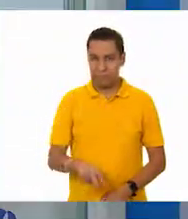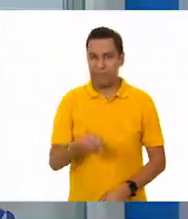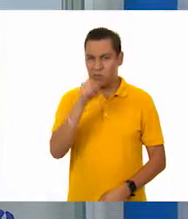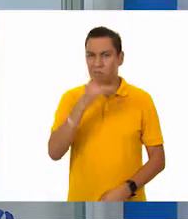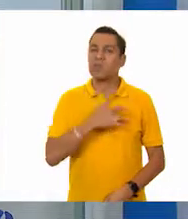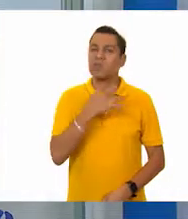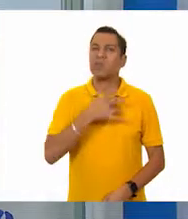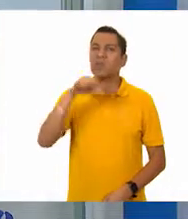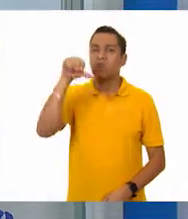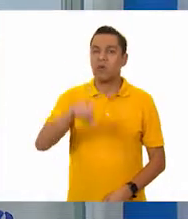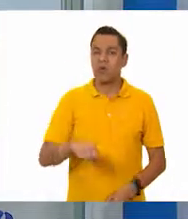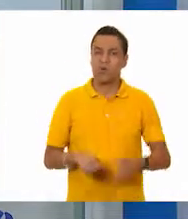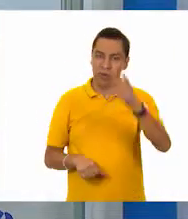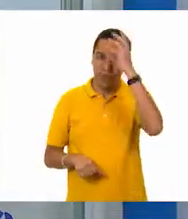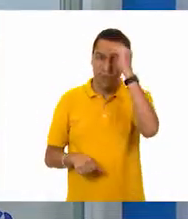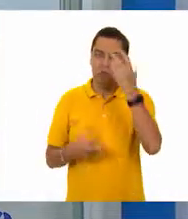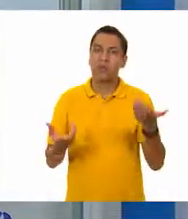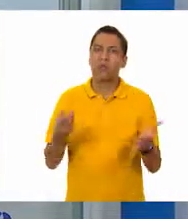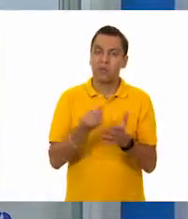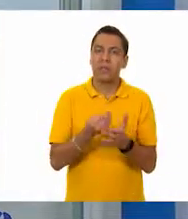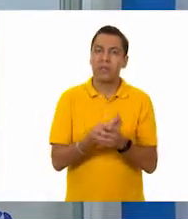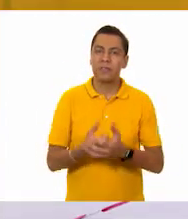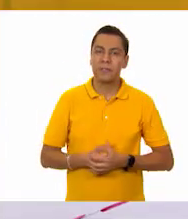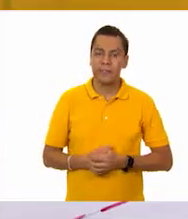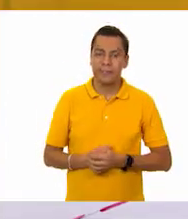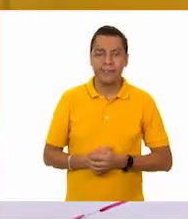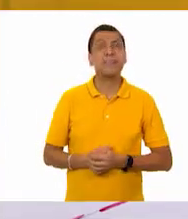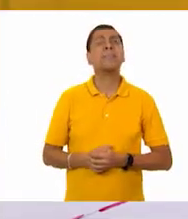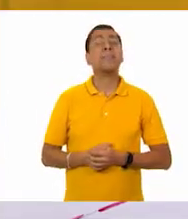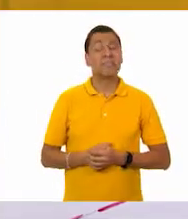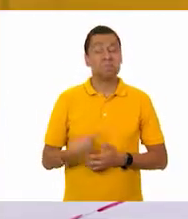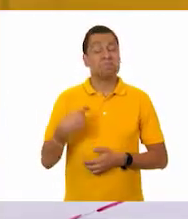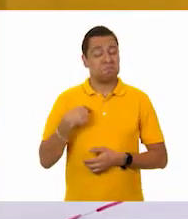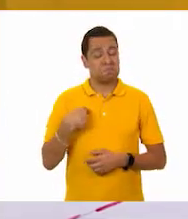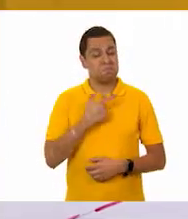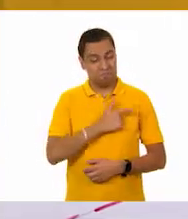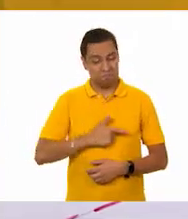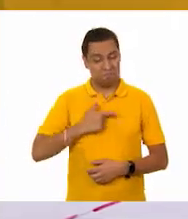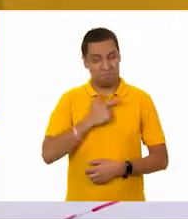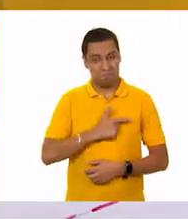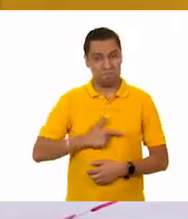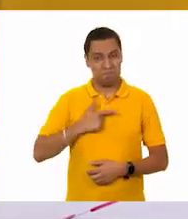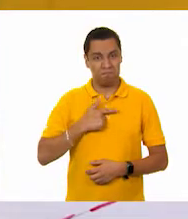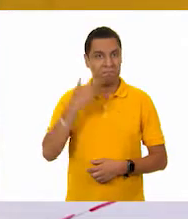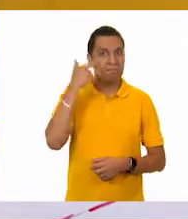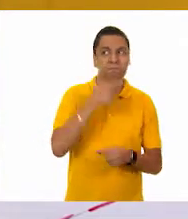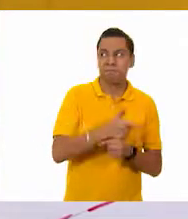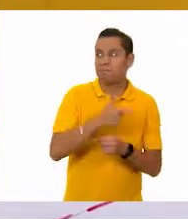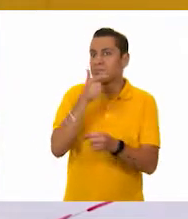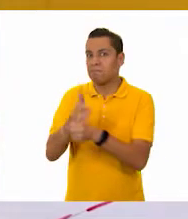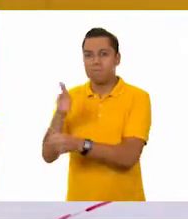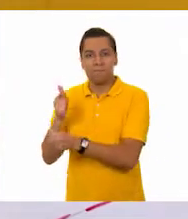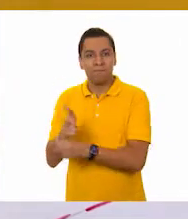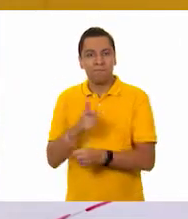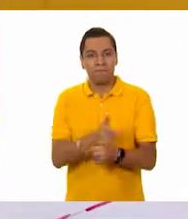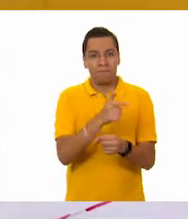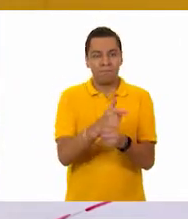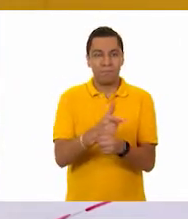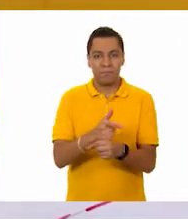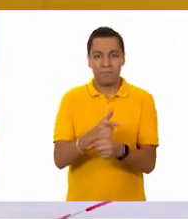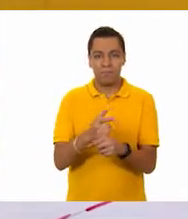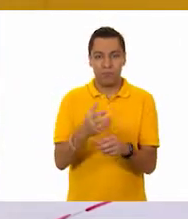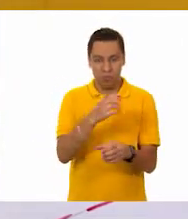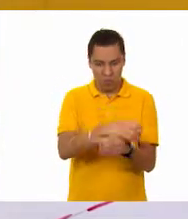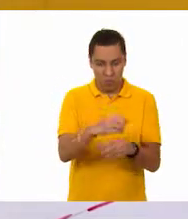día de hoy? Me gustó mucho, profe. Sobre todo, pues, porque nos dimos cuenta que no siempre importa el tamaño del